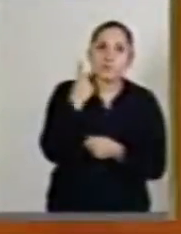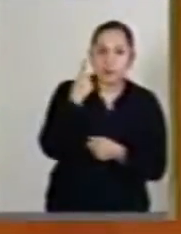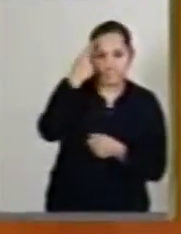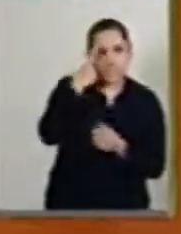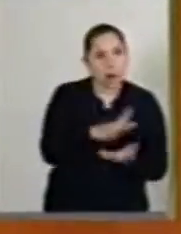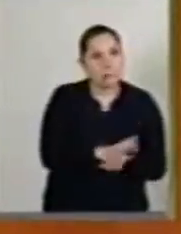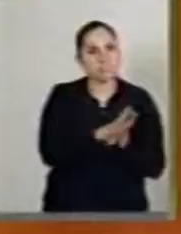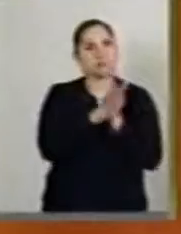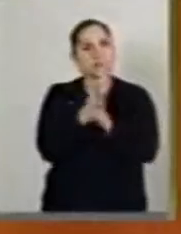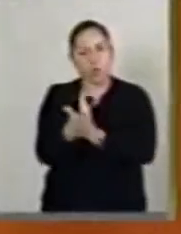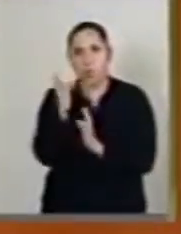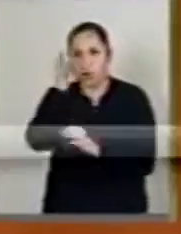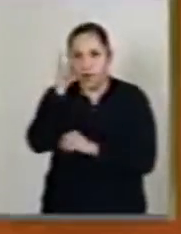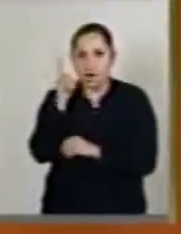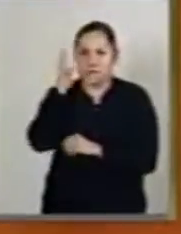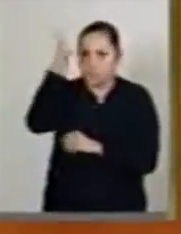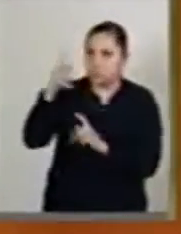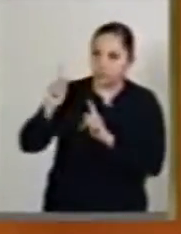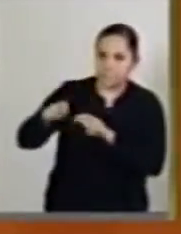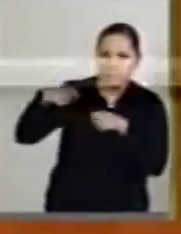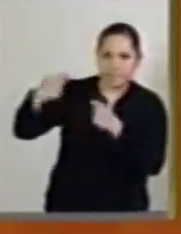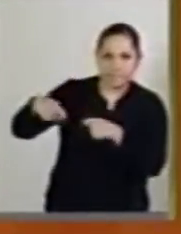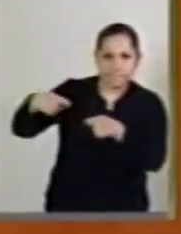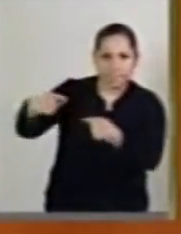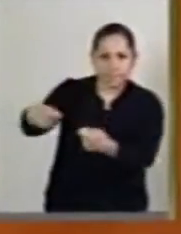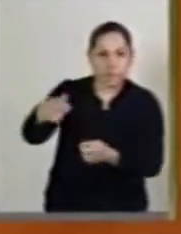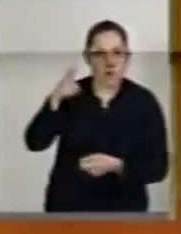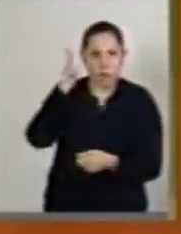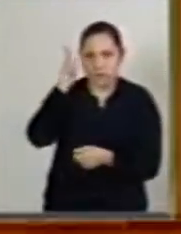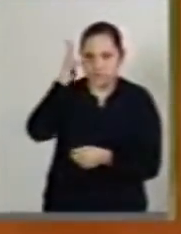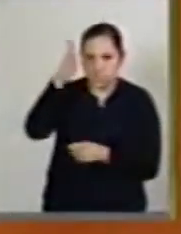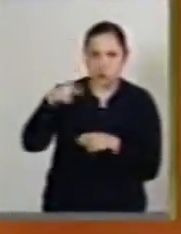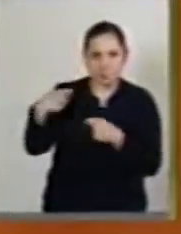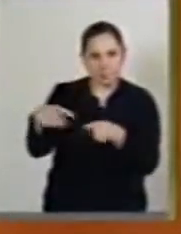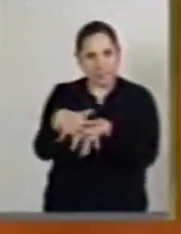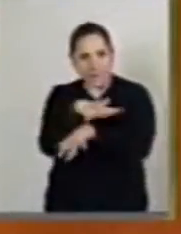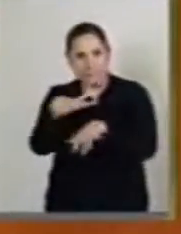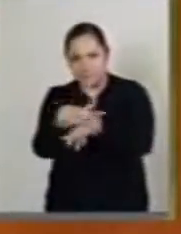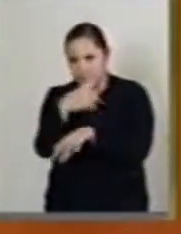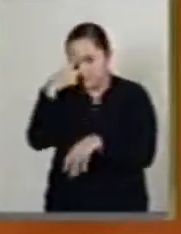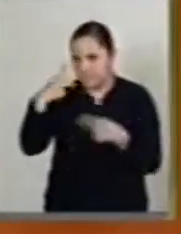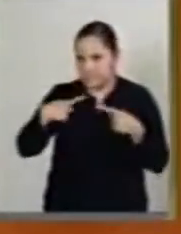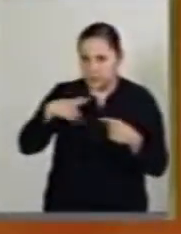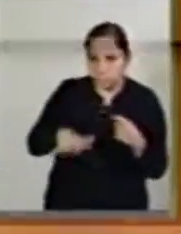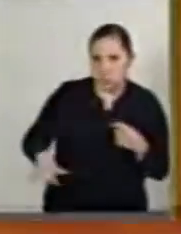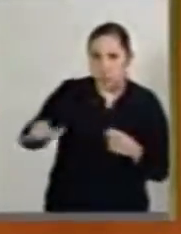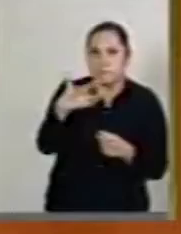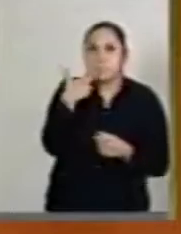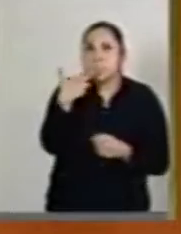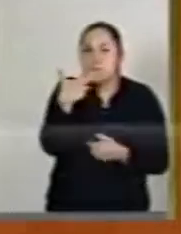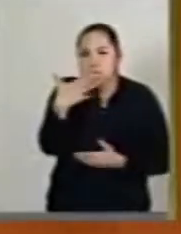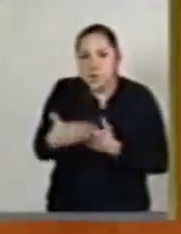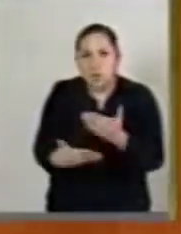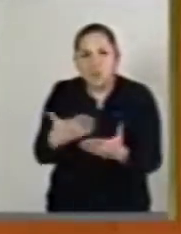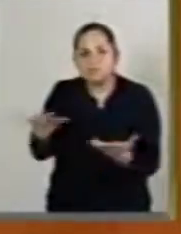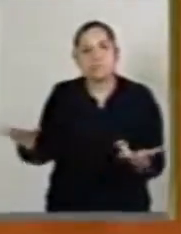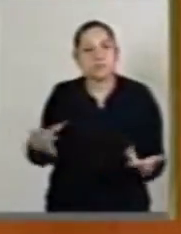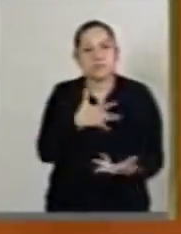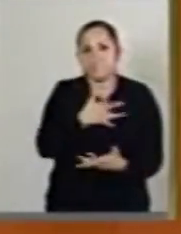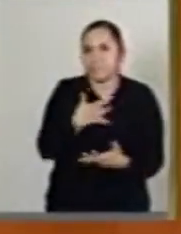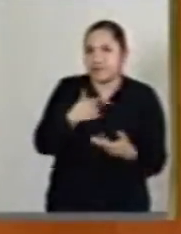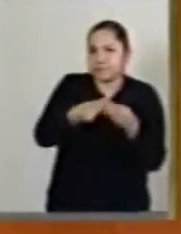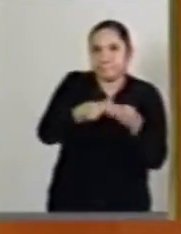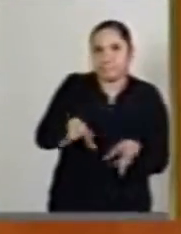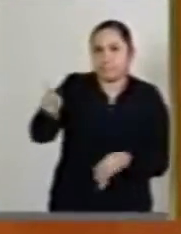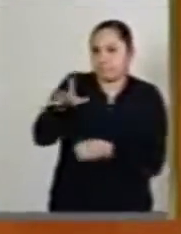mexicanos del futuro, le está quedando grande la responsabilidad. Ojalá, ojalá, y ahí sí comparto la